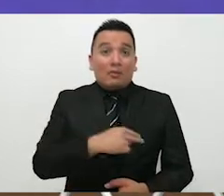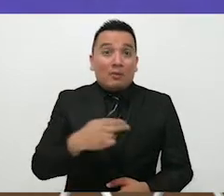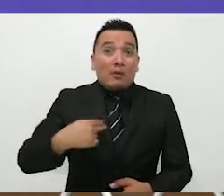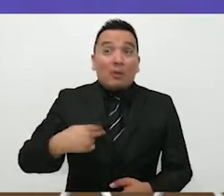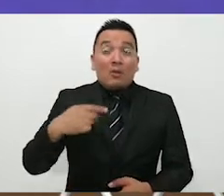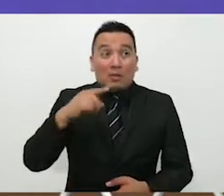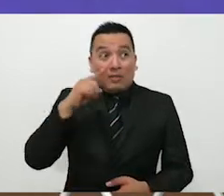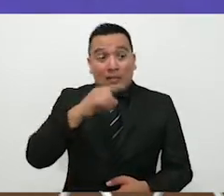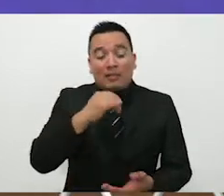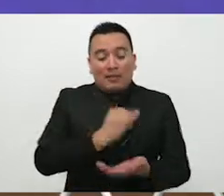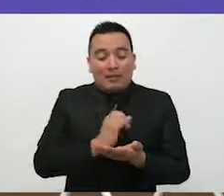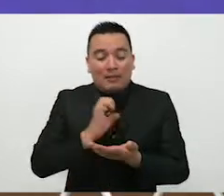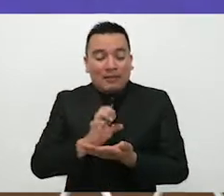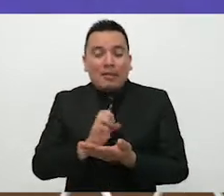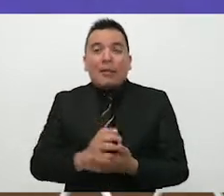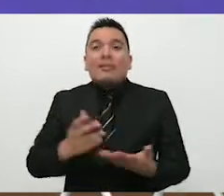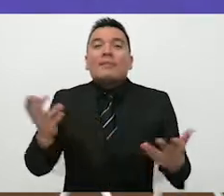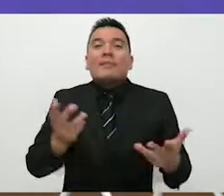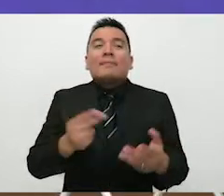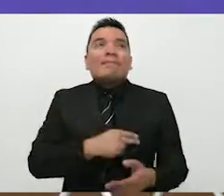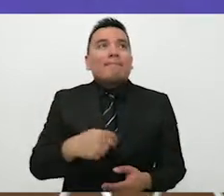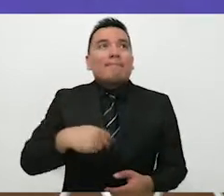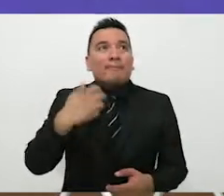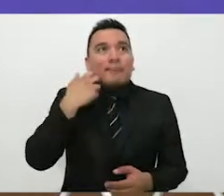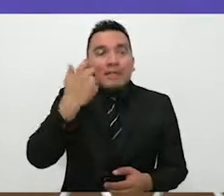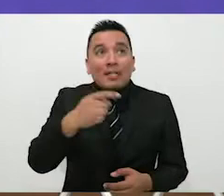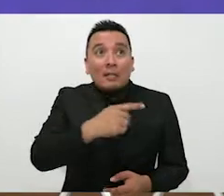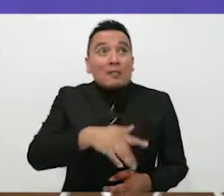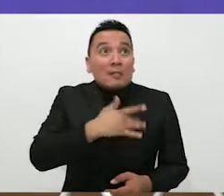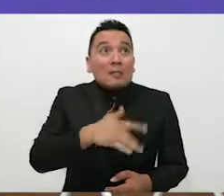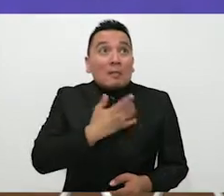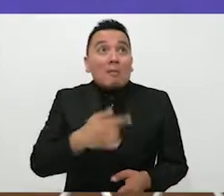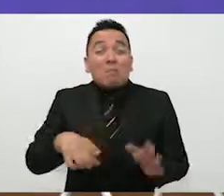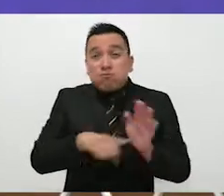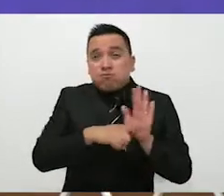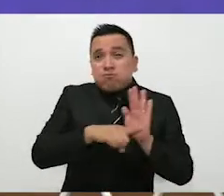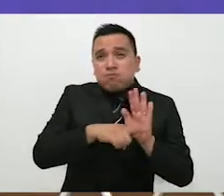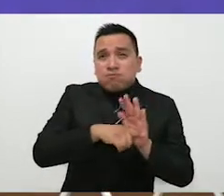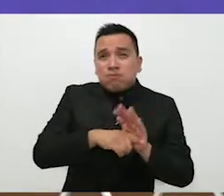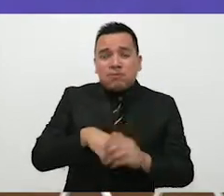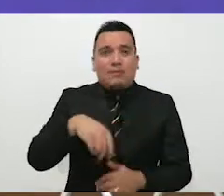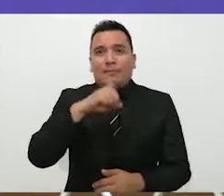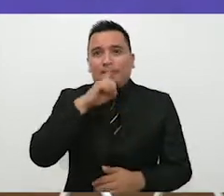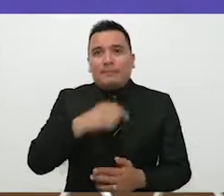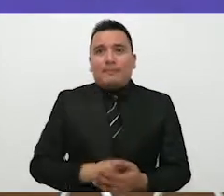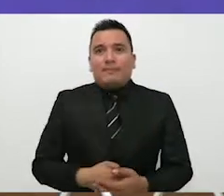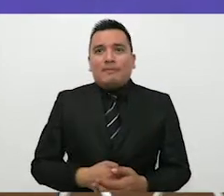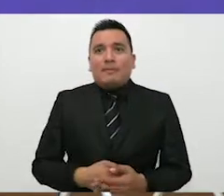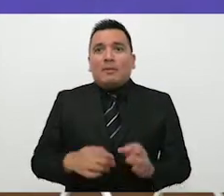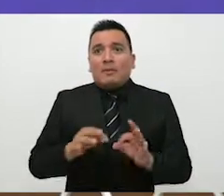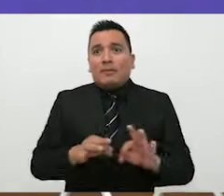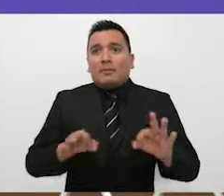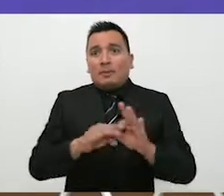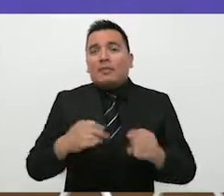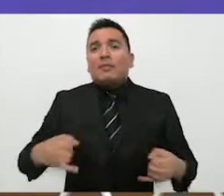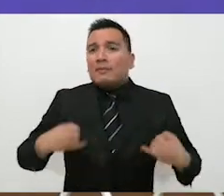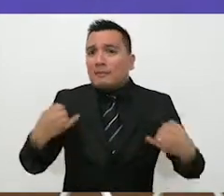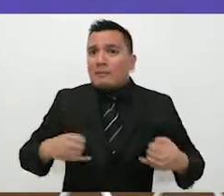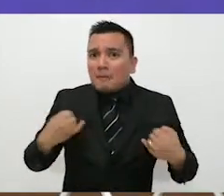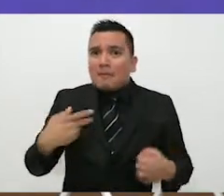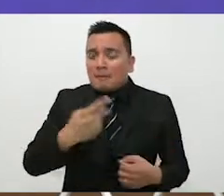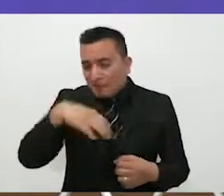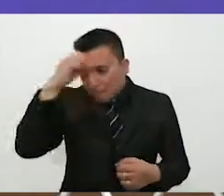implementamos ahí en el instituto es quitar esa parte, hacerles ver a los jóvenes la importancia de que sí tienen que